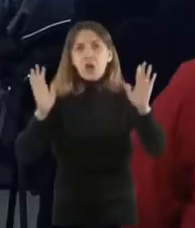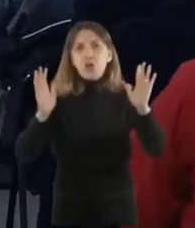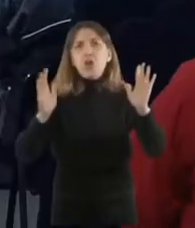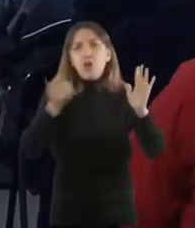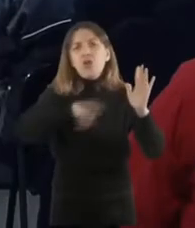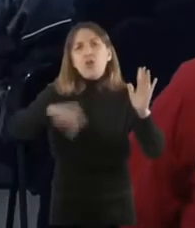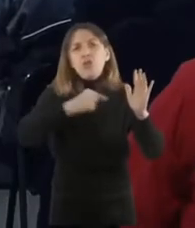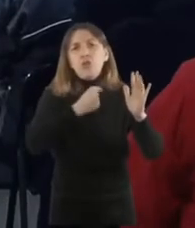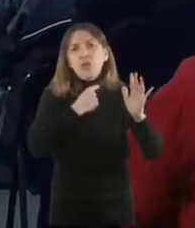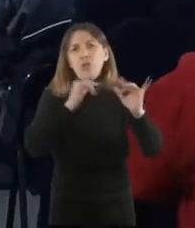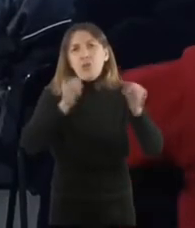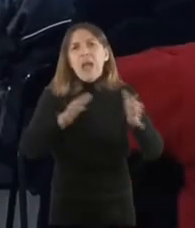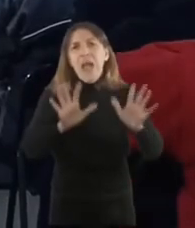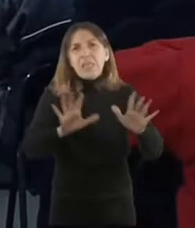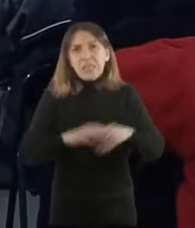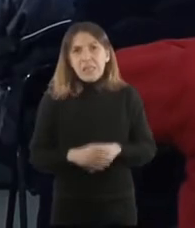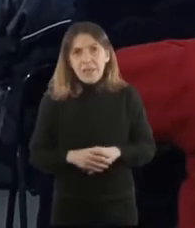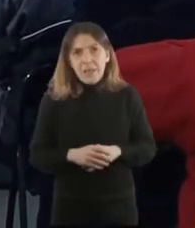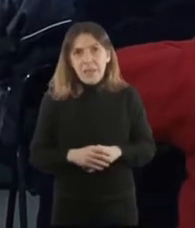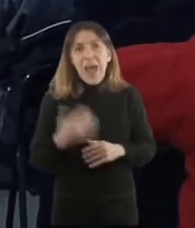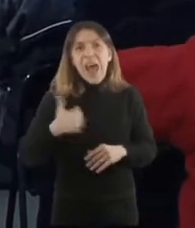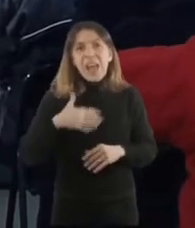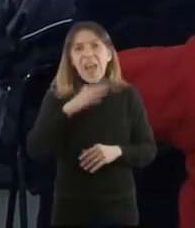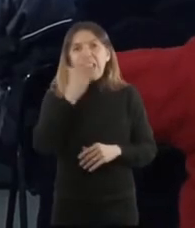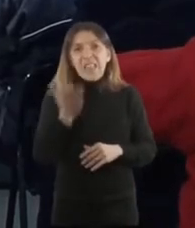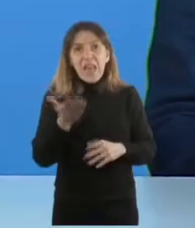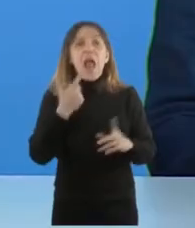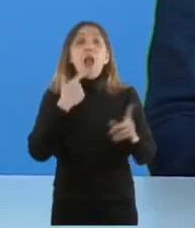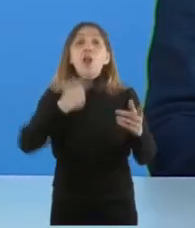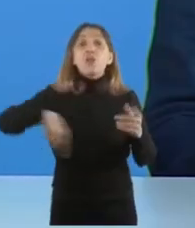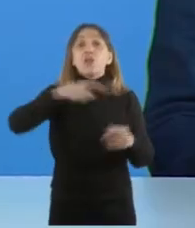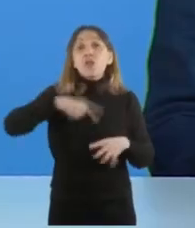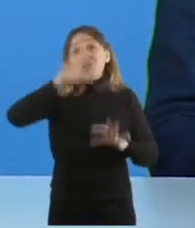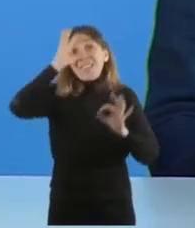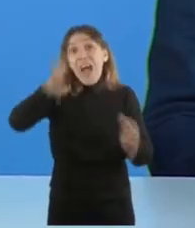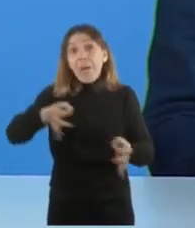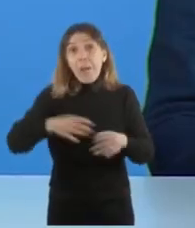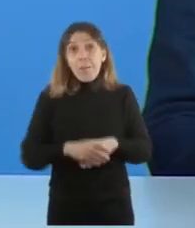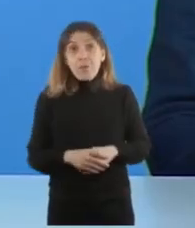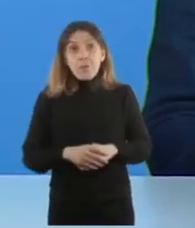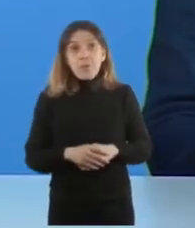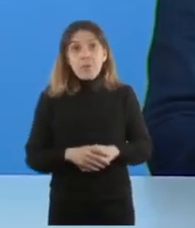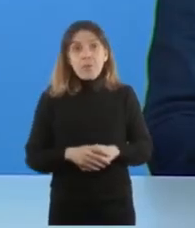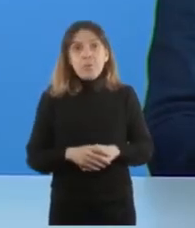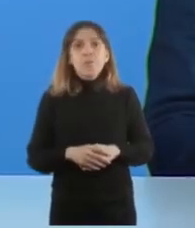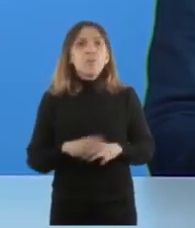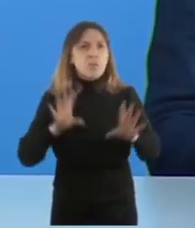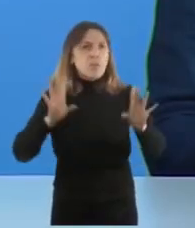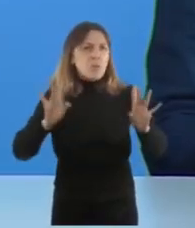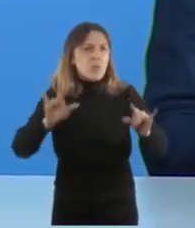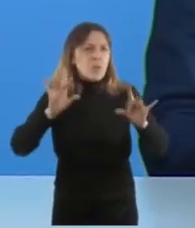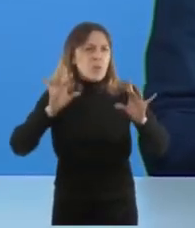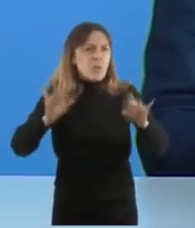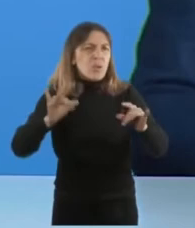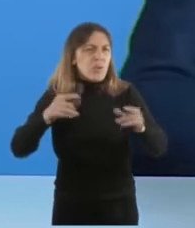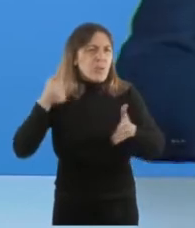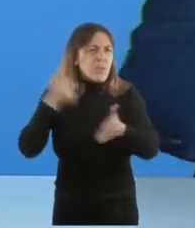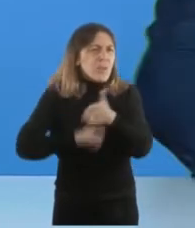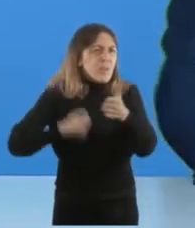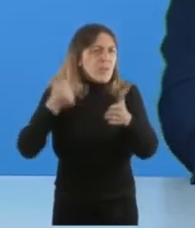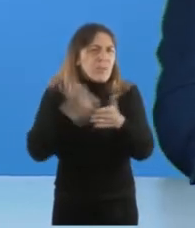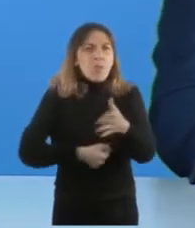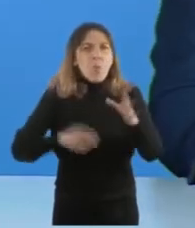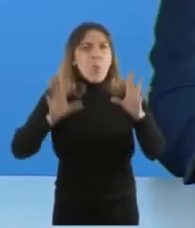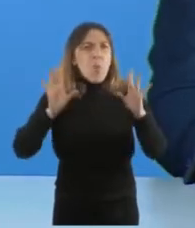pretendemos para la Argentina. Sabemos que nos costó muchísimo